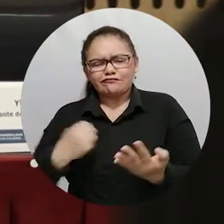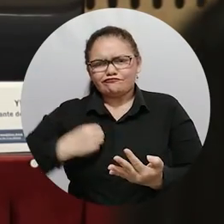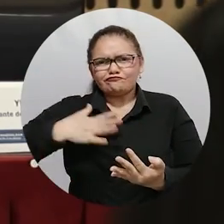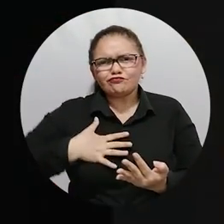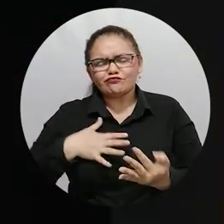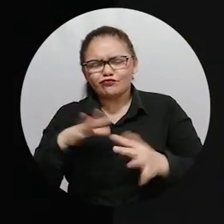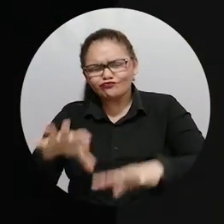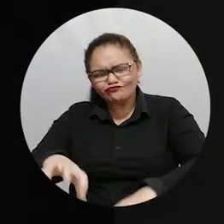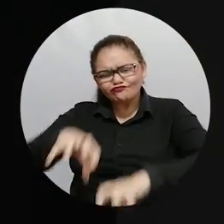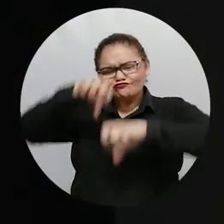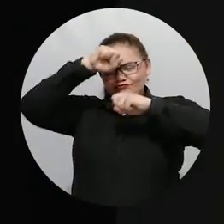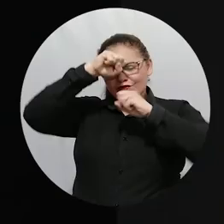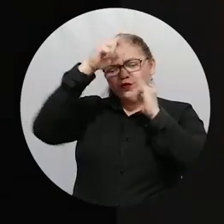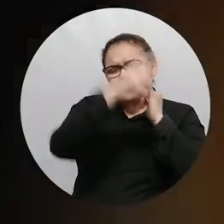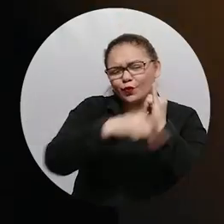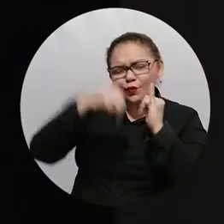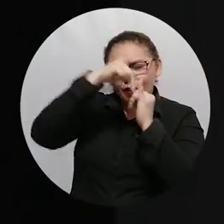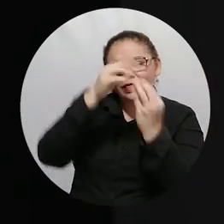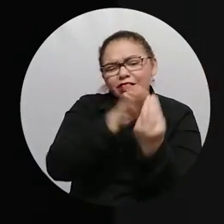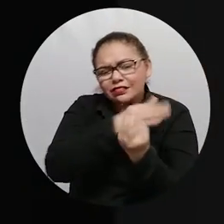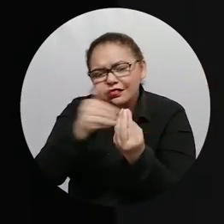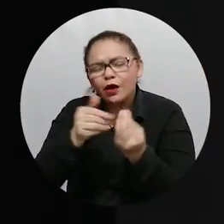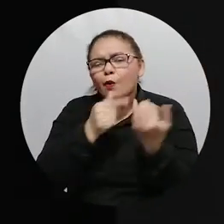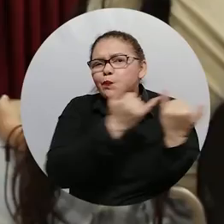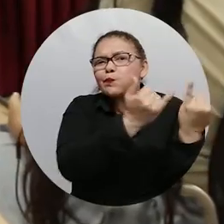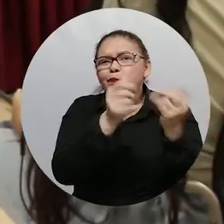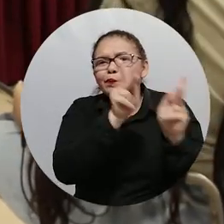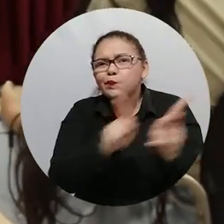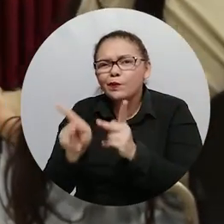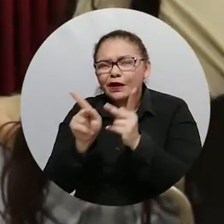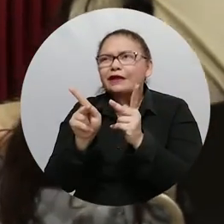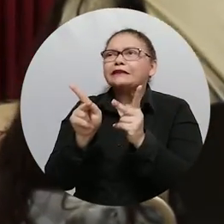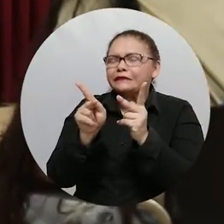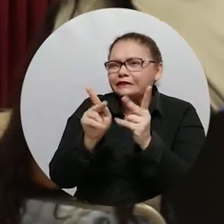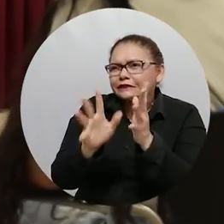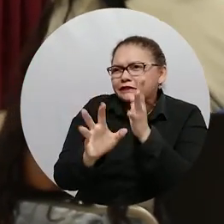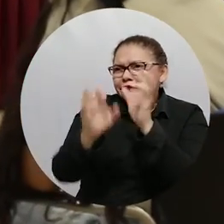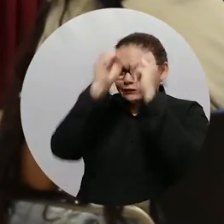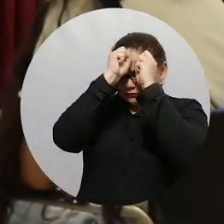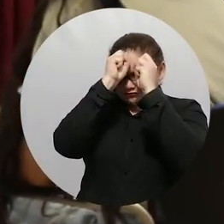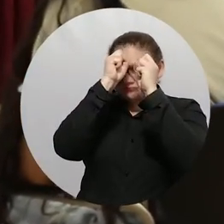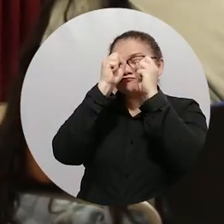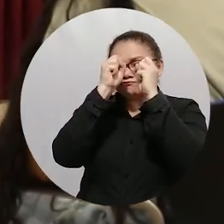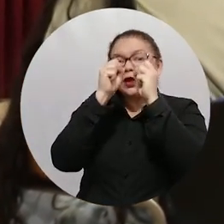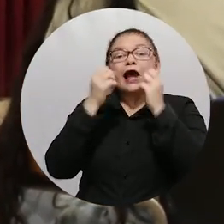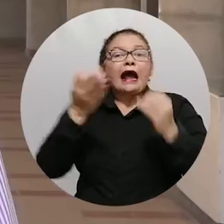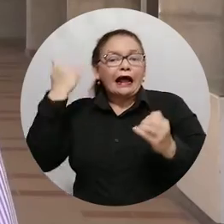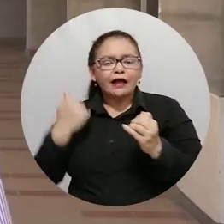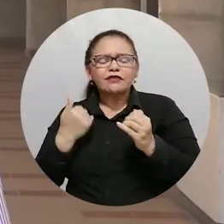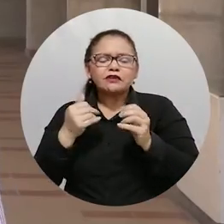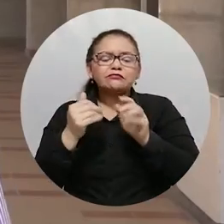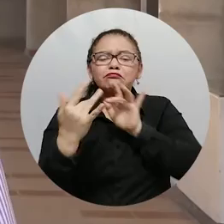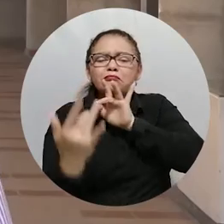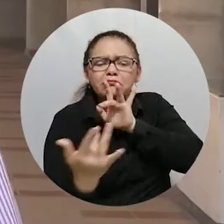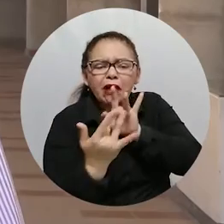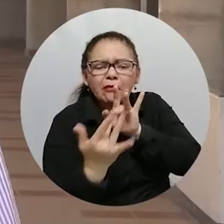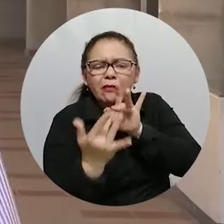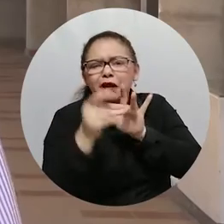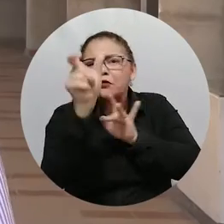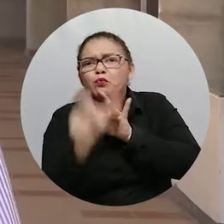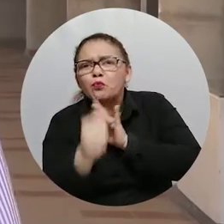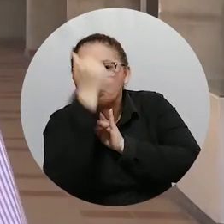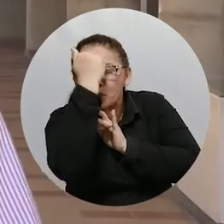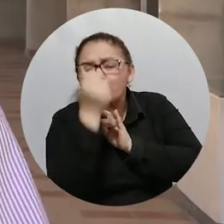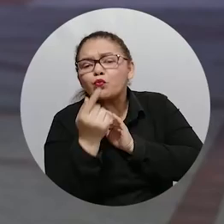Antropología y de Arqueología. Contribuye a esa formación que trasciende el aula, que trasciende el espacio académico de